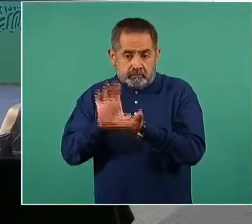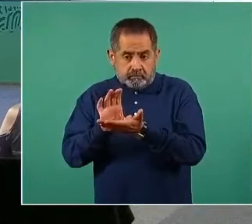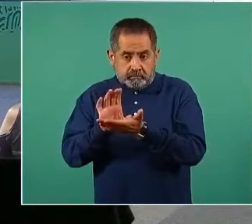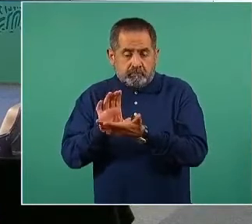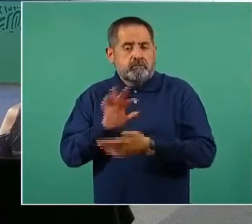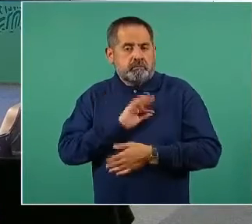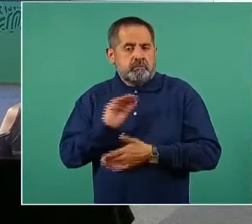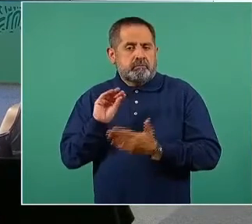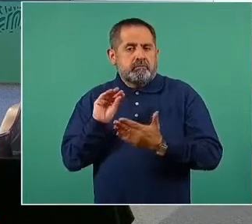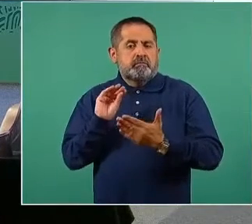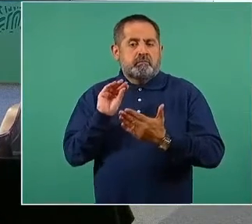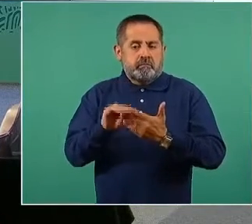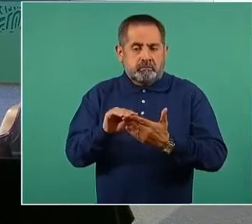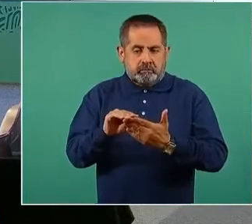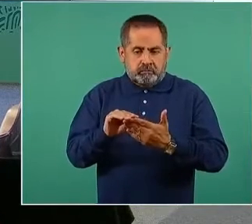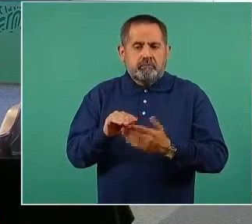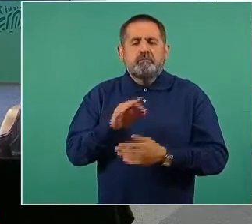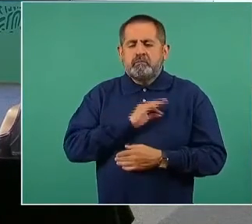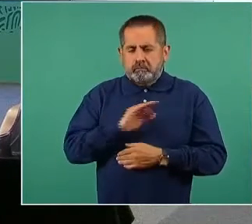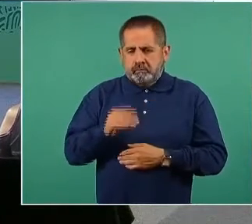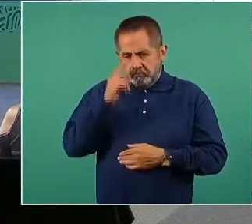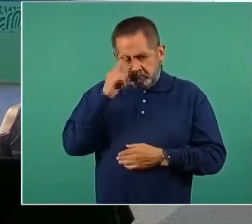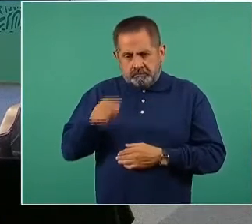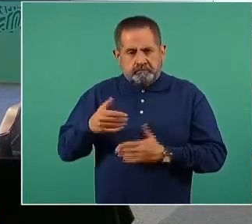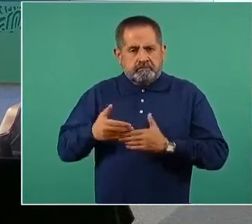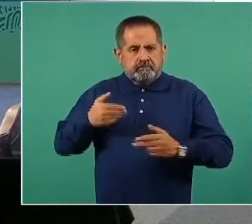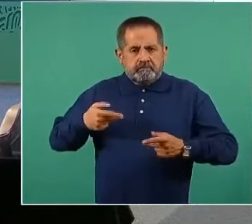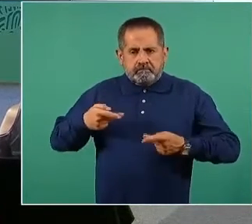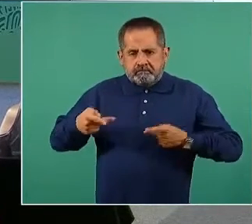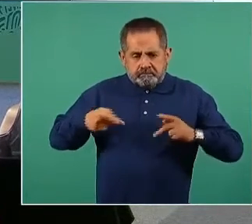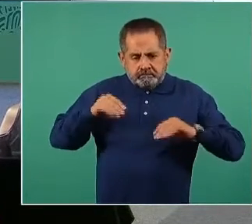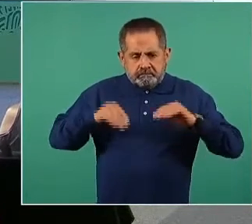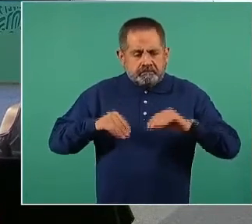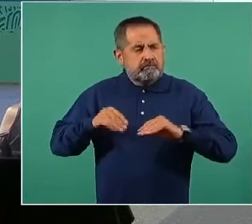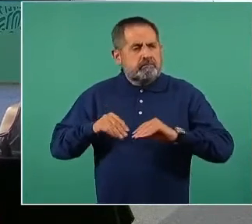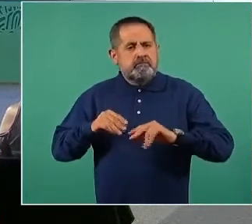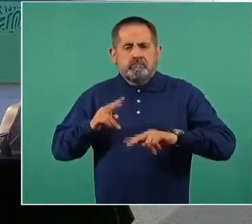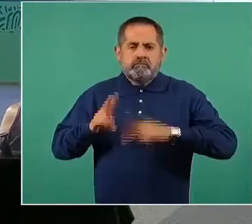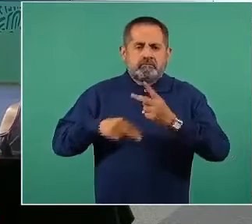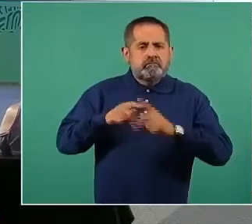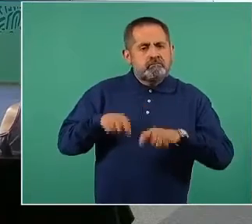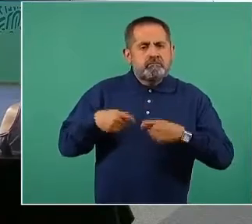específicamente su condición para poder hacer una planeación correcta.